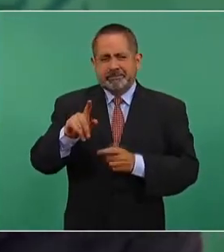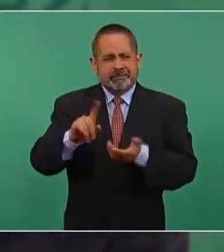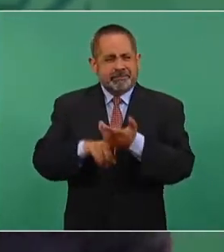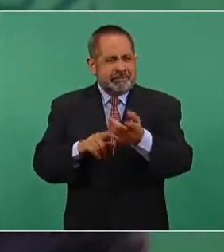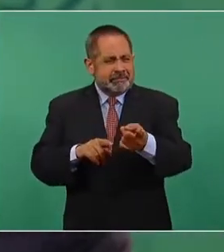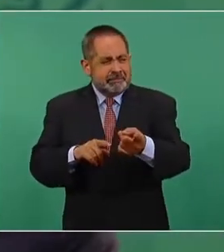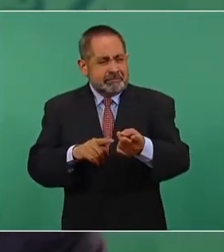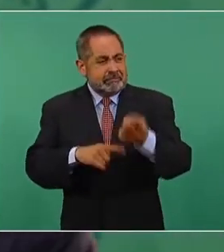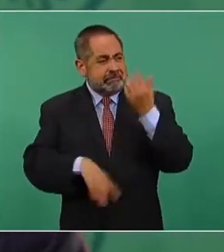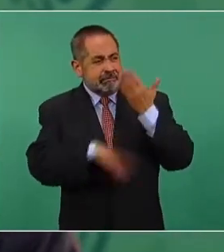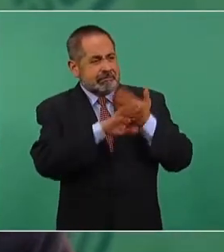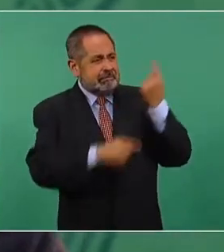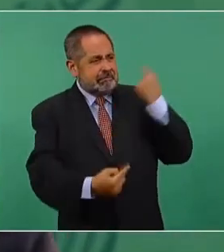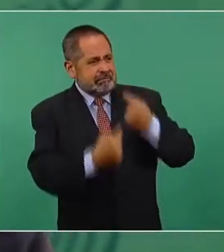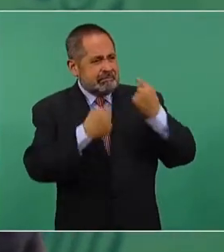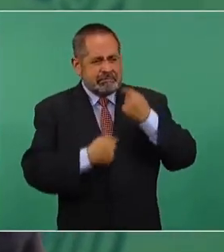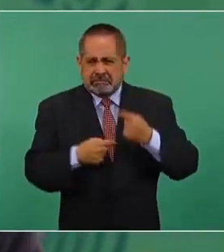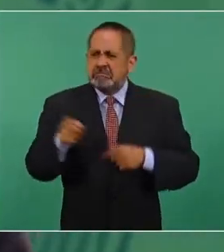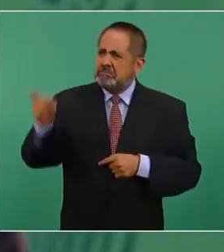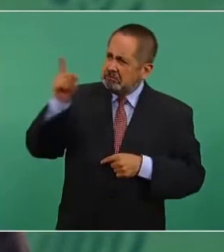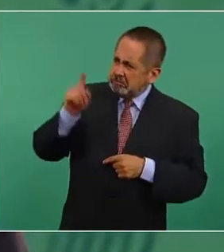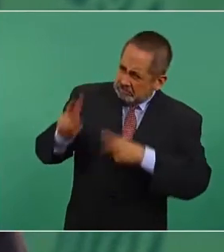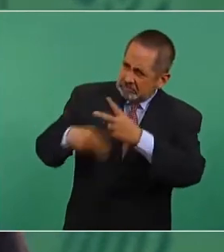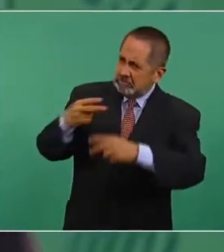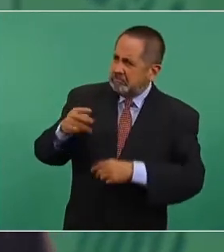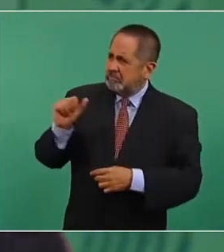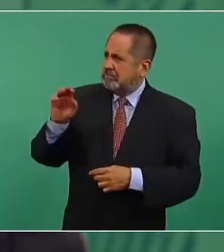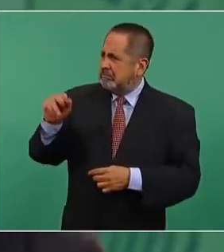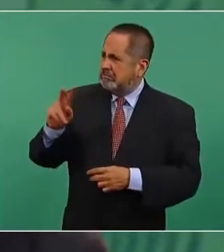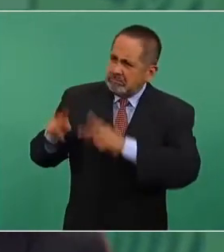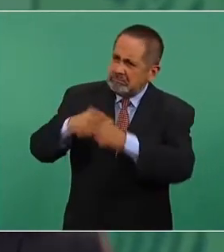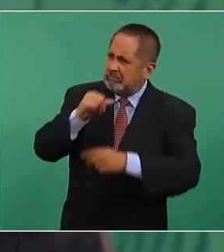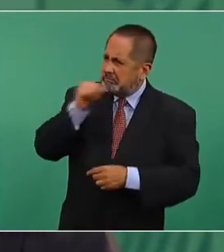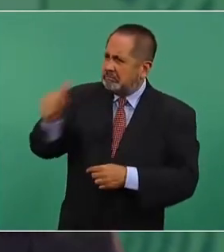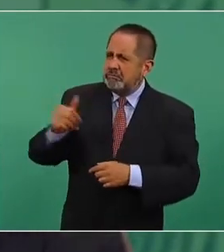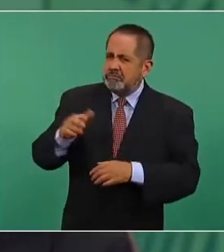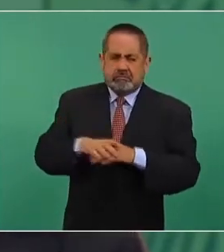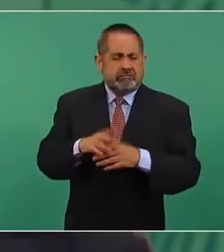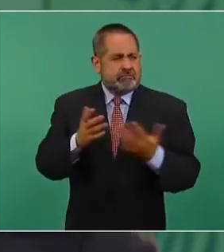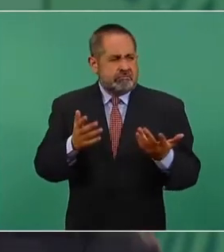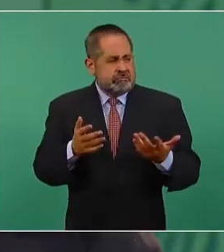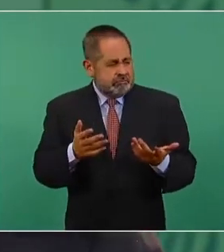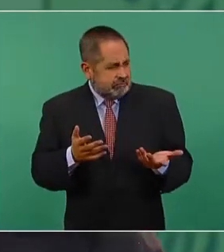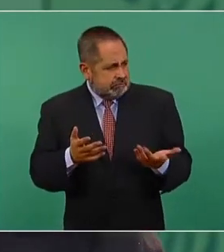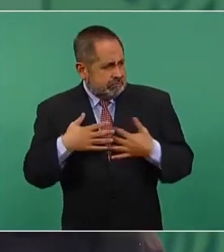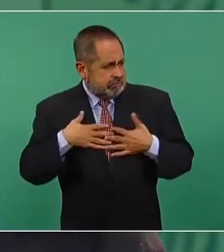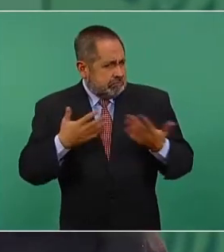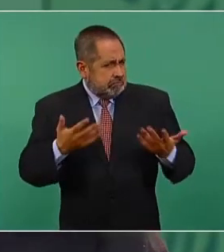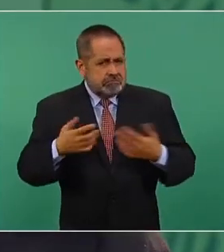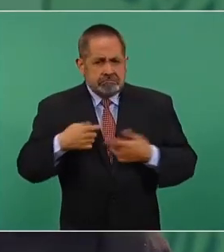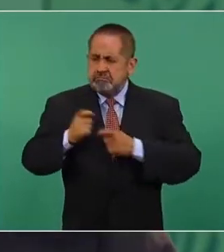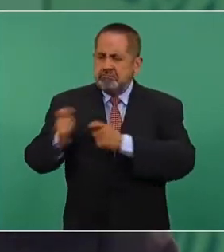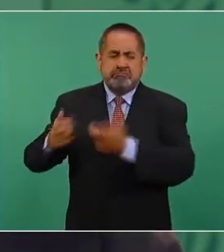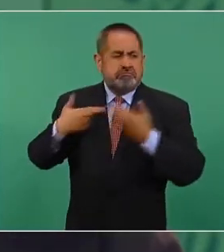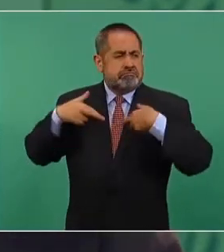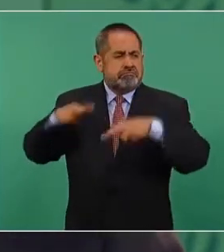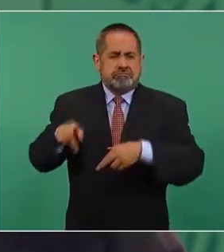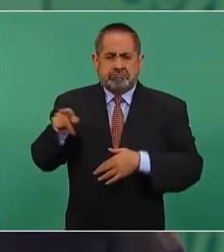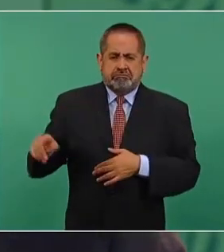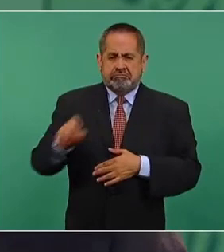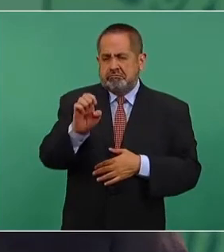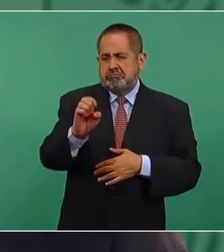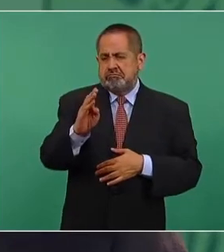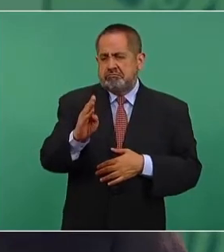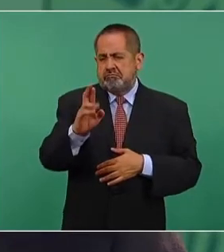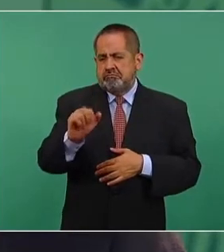asistí, pues estuvo en mi representación y lo hizo muy bien Marcelo Ebrard